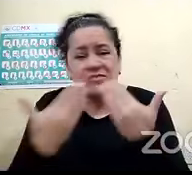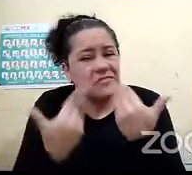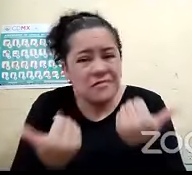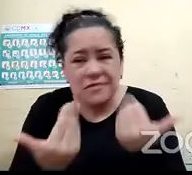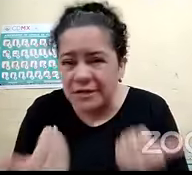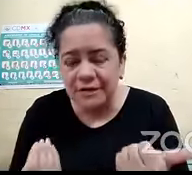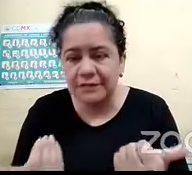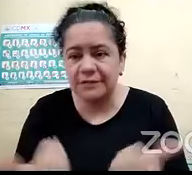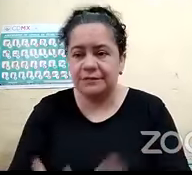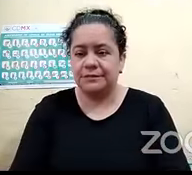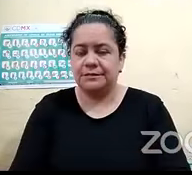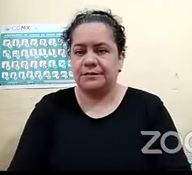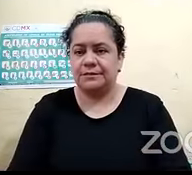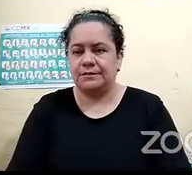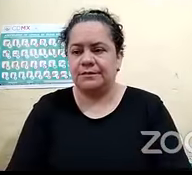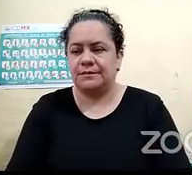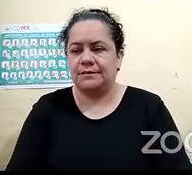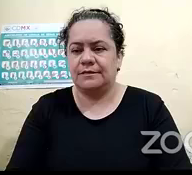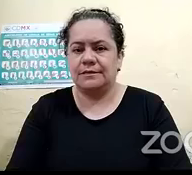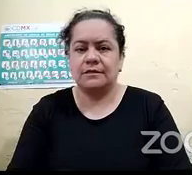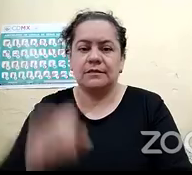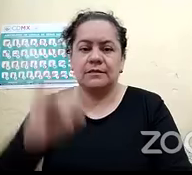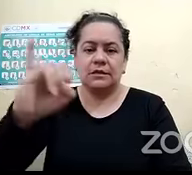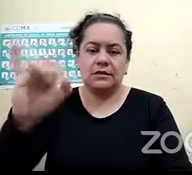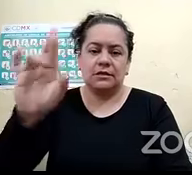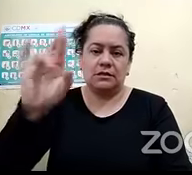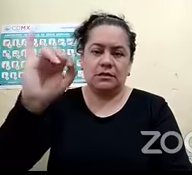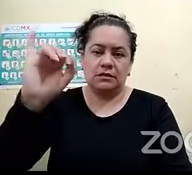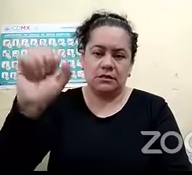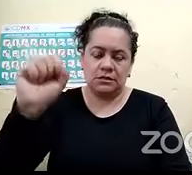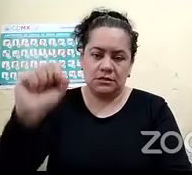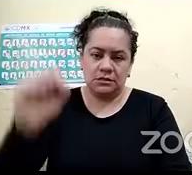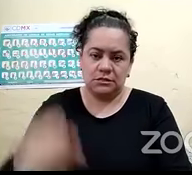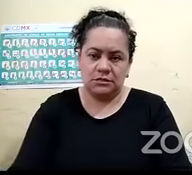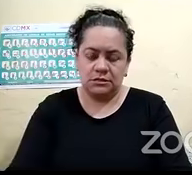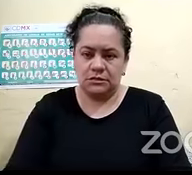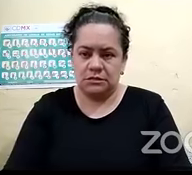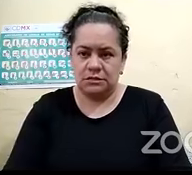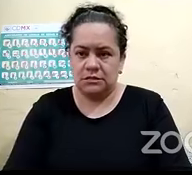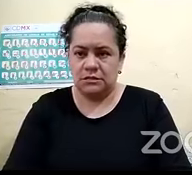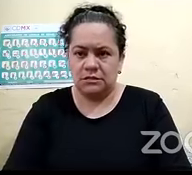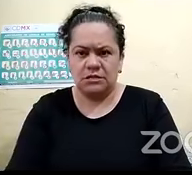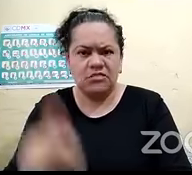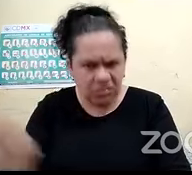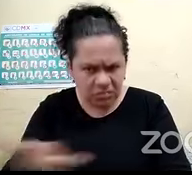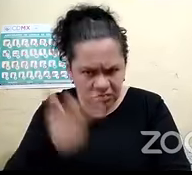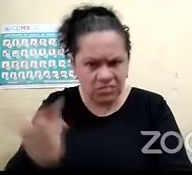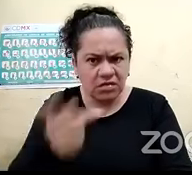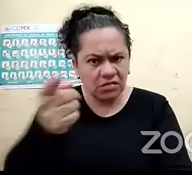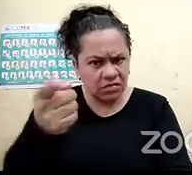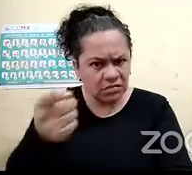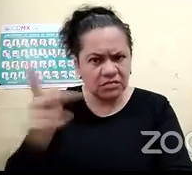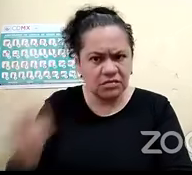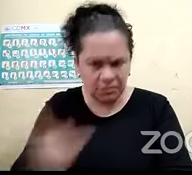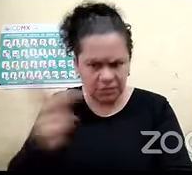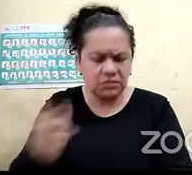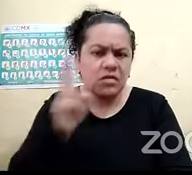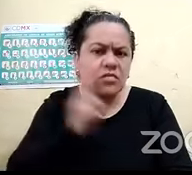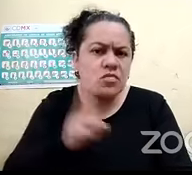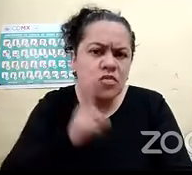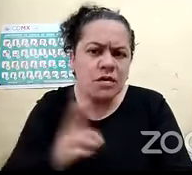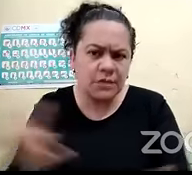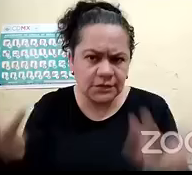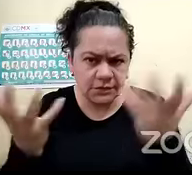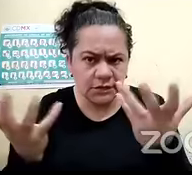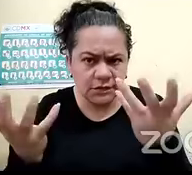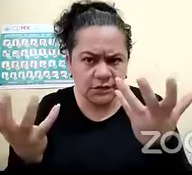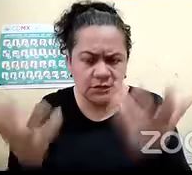en tu caso Iris te convocaron te convocaron para organizar el simulacro o no o nada más te dijeron te